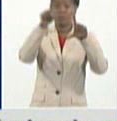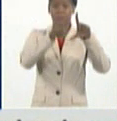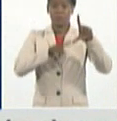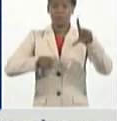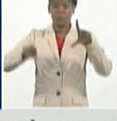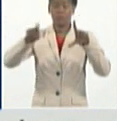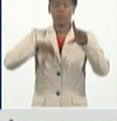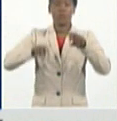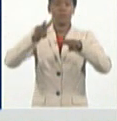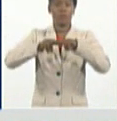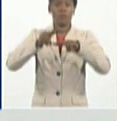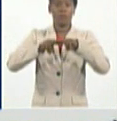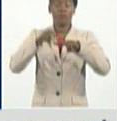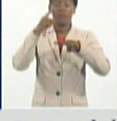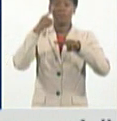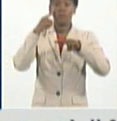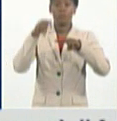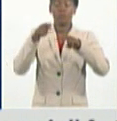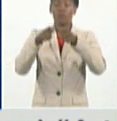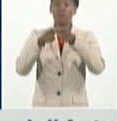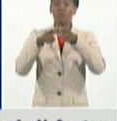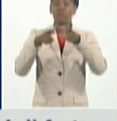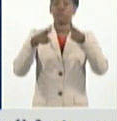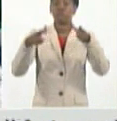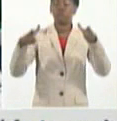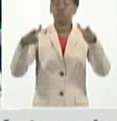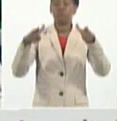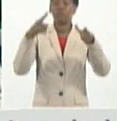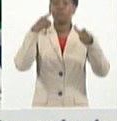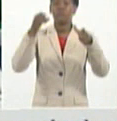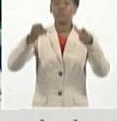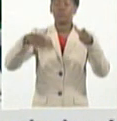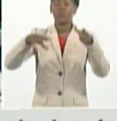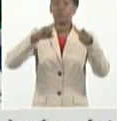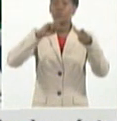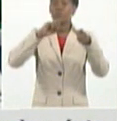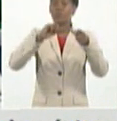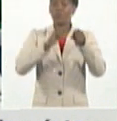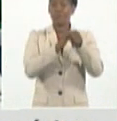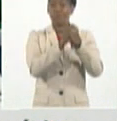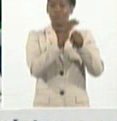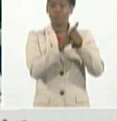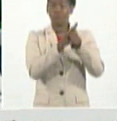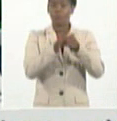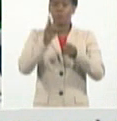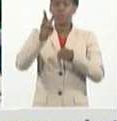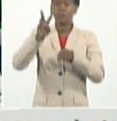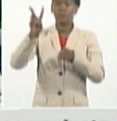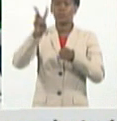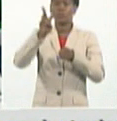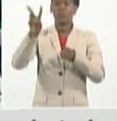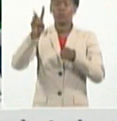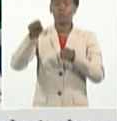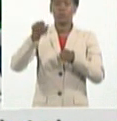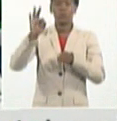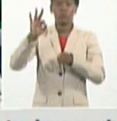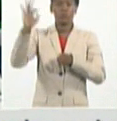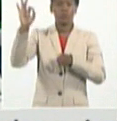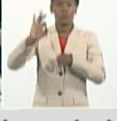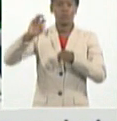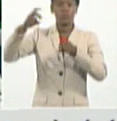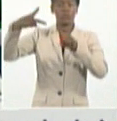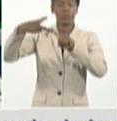en correspondencia con la situación epidemiológica 22.8% y Matanza